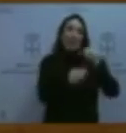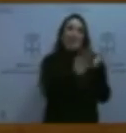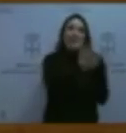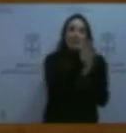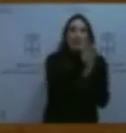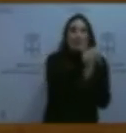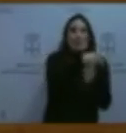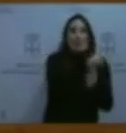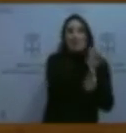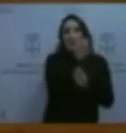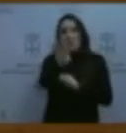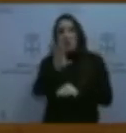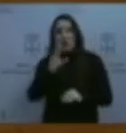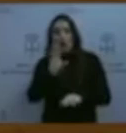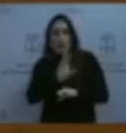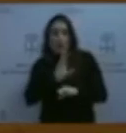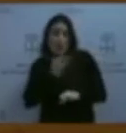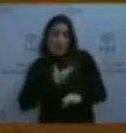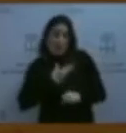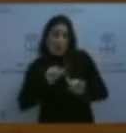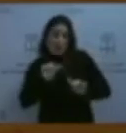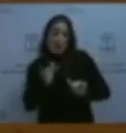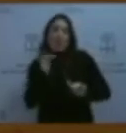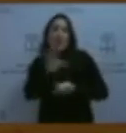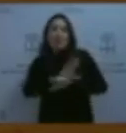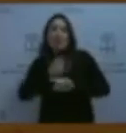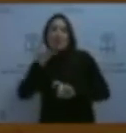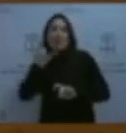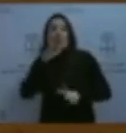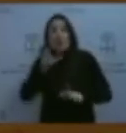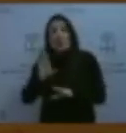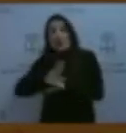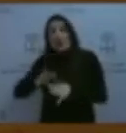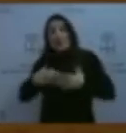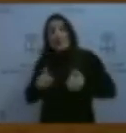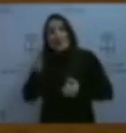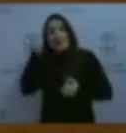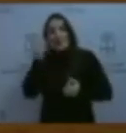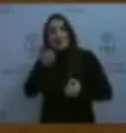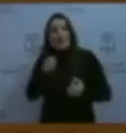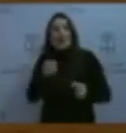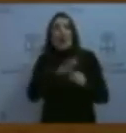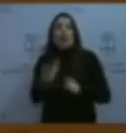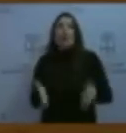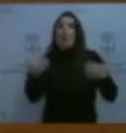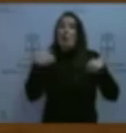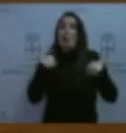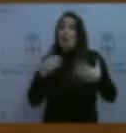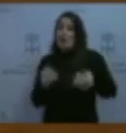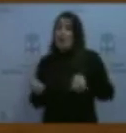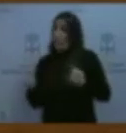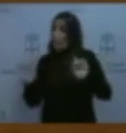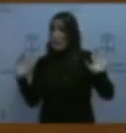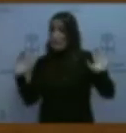Gijón y a la Consejería de Educación, puesto que desde la Consejería de Sanidad se entiende que el ámbito competencial no corresponde a Sanidad, sino